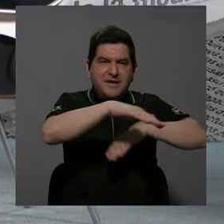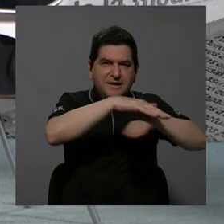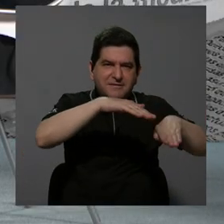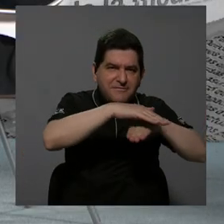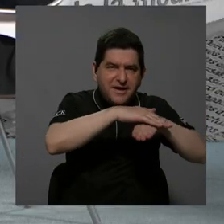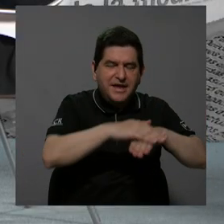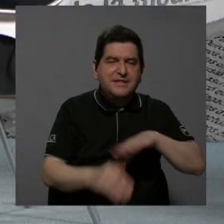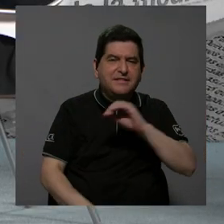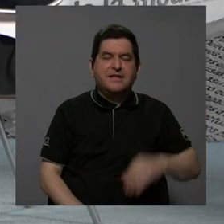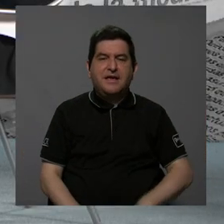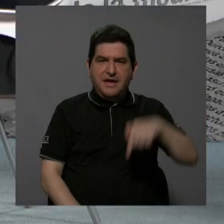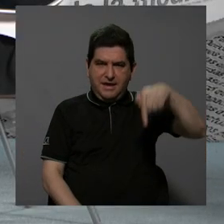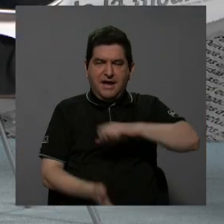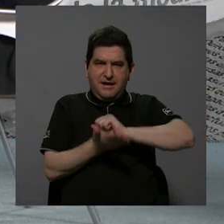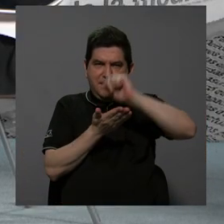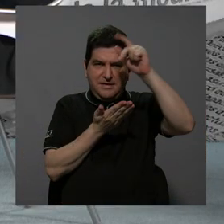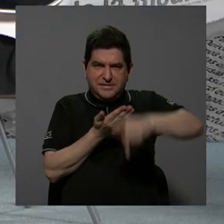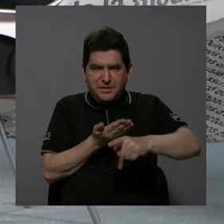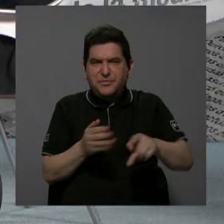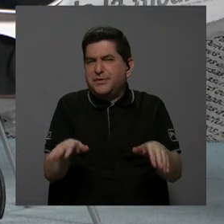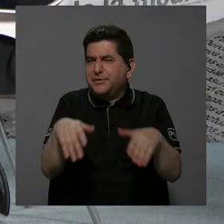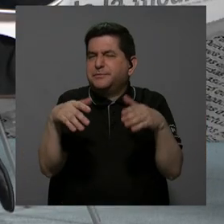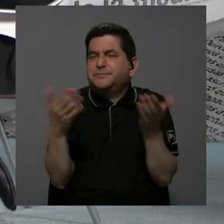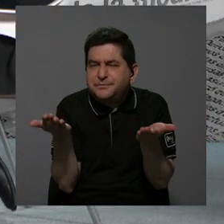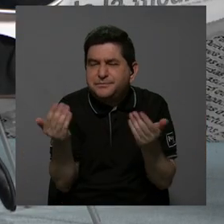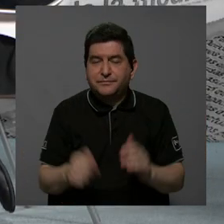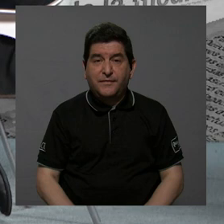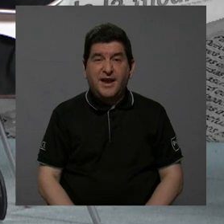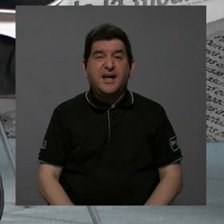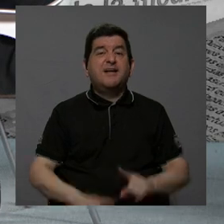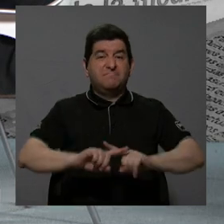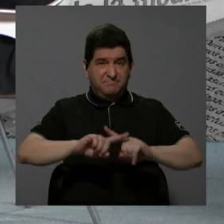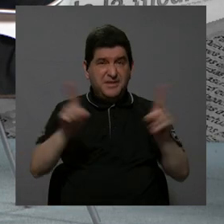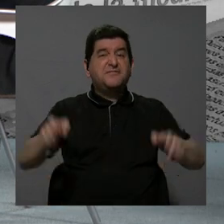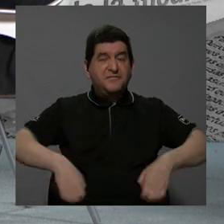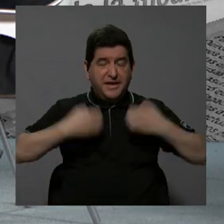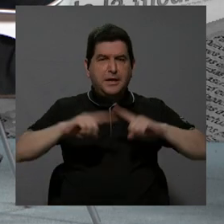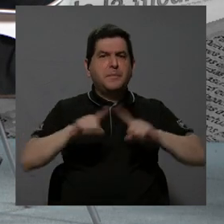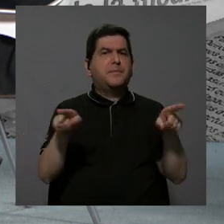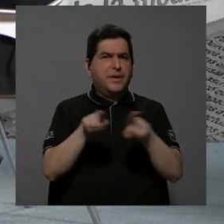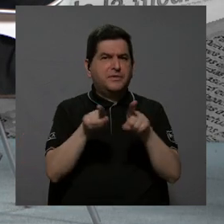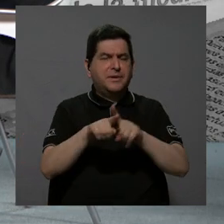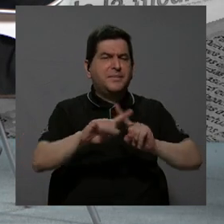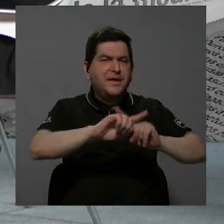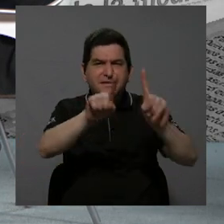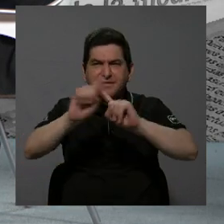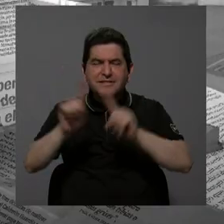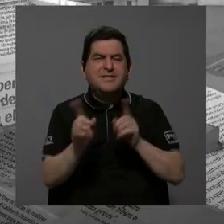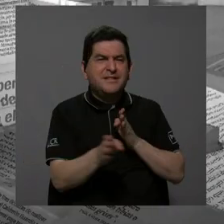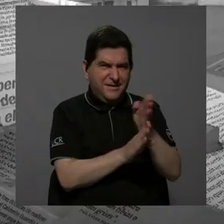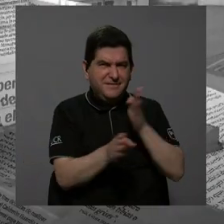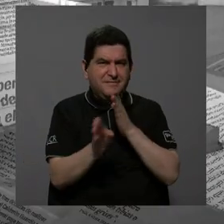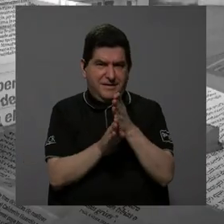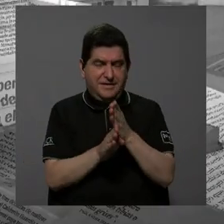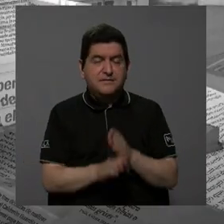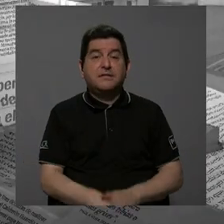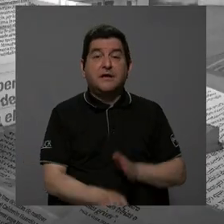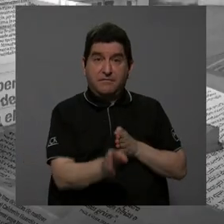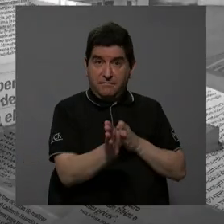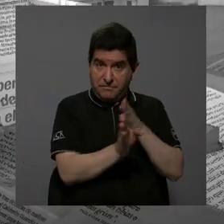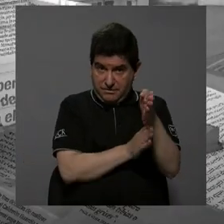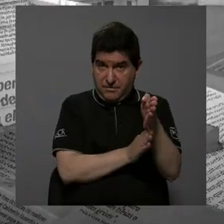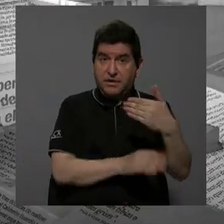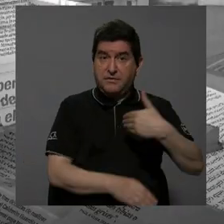la sede central aquí en San Pedro Montedioca? Hay diferencias, pero también hay diferencias entre carreras. Hay carreras que tienen,